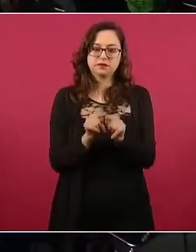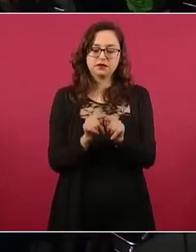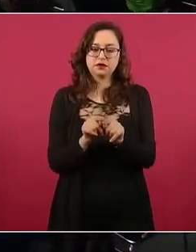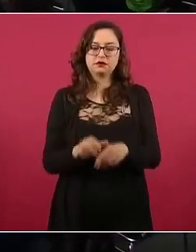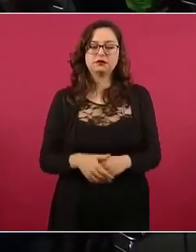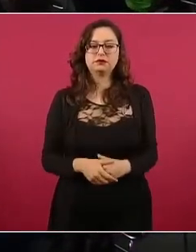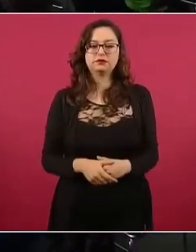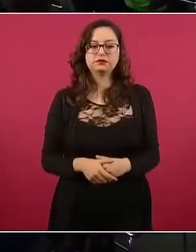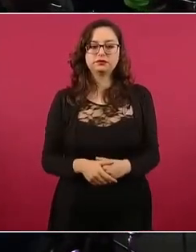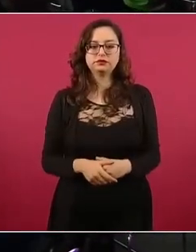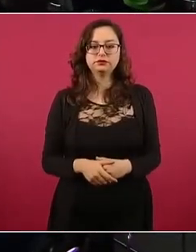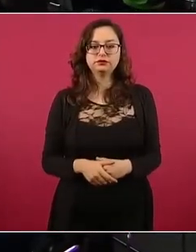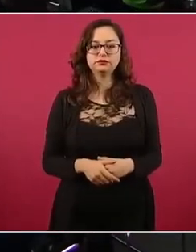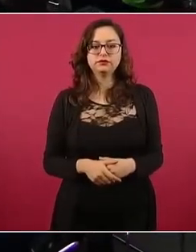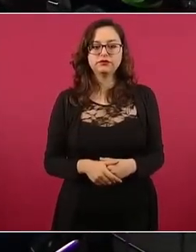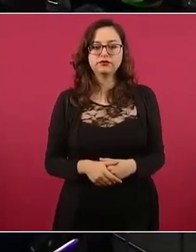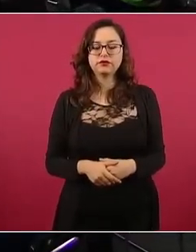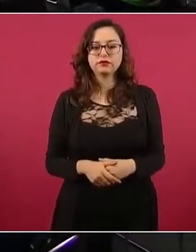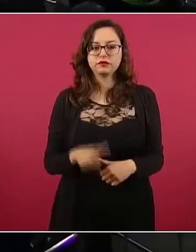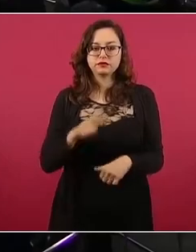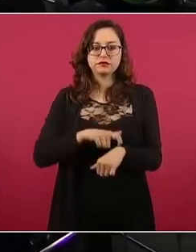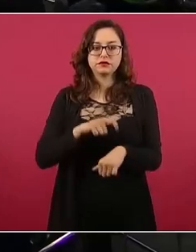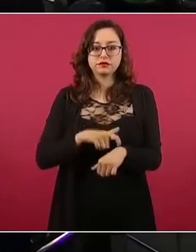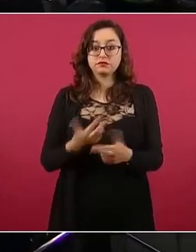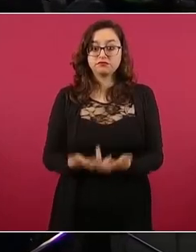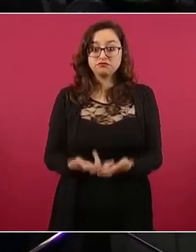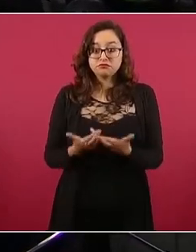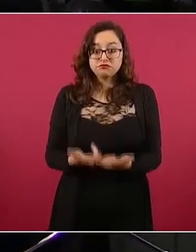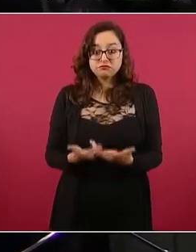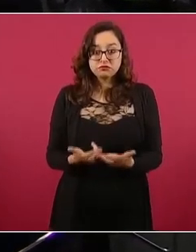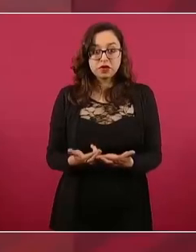nos queda tiempo. Ah, no,